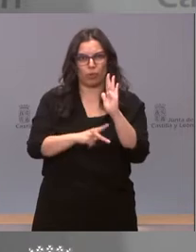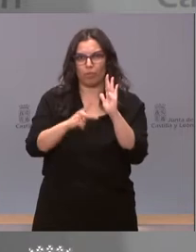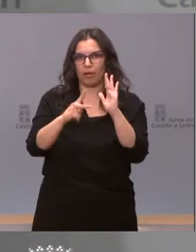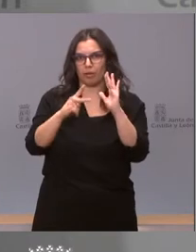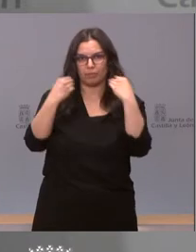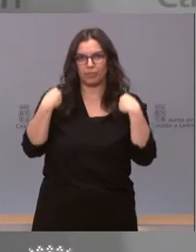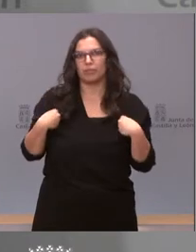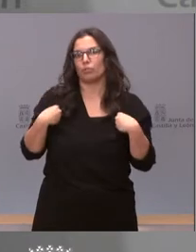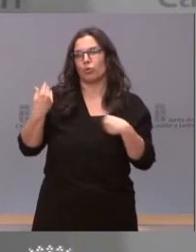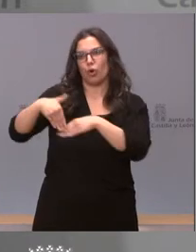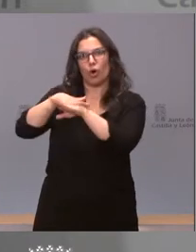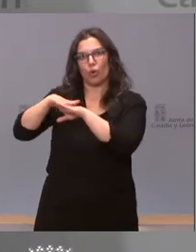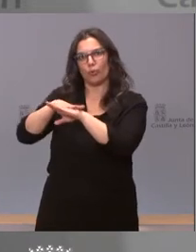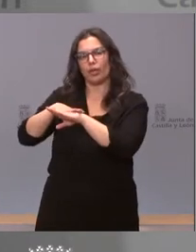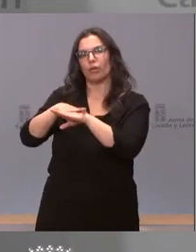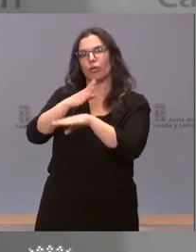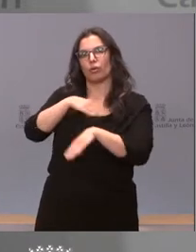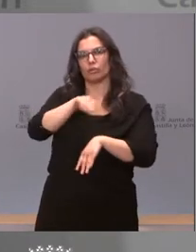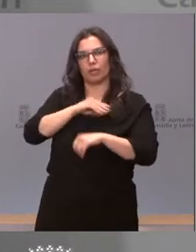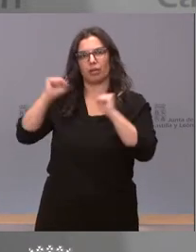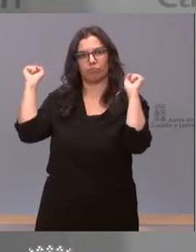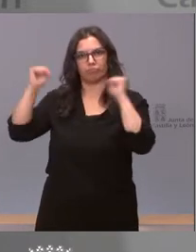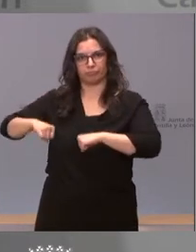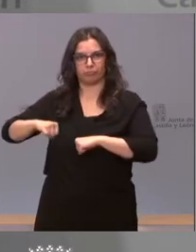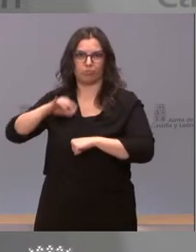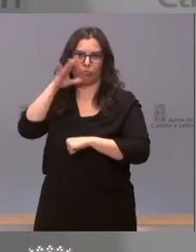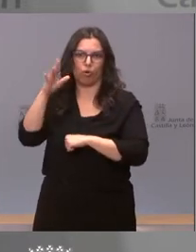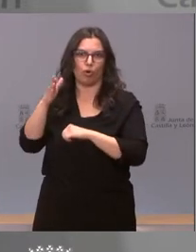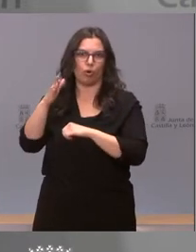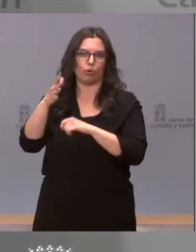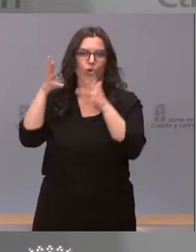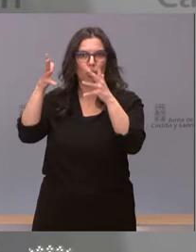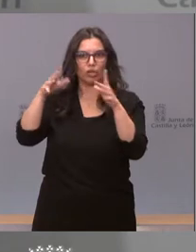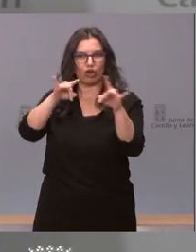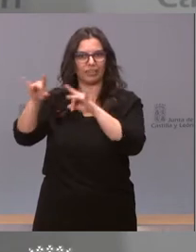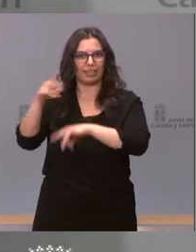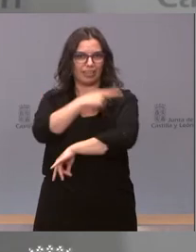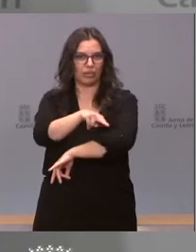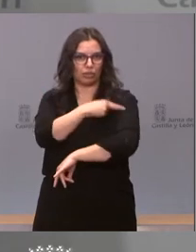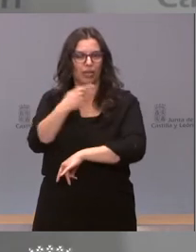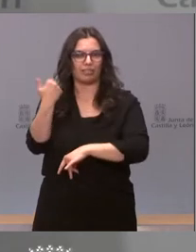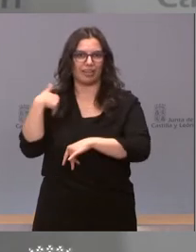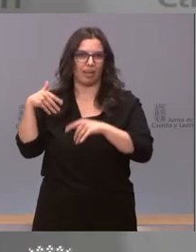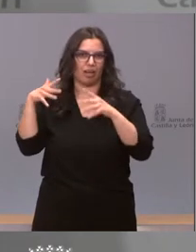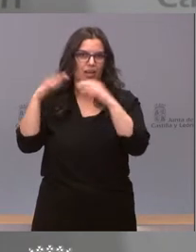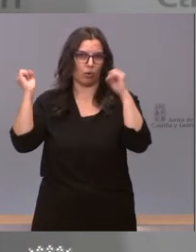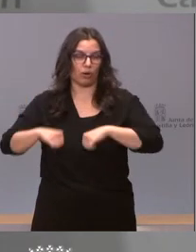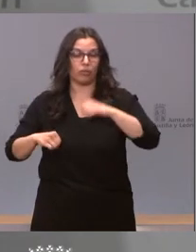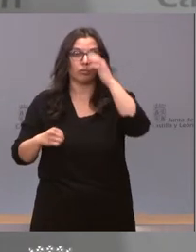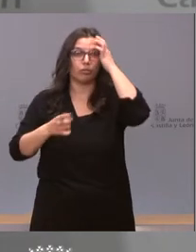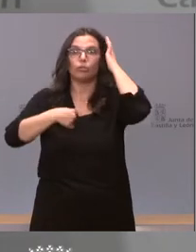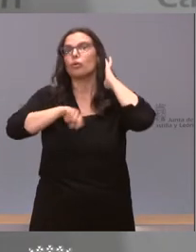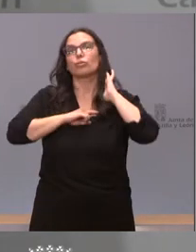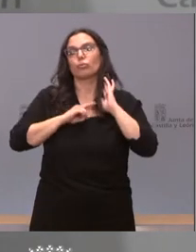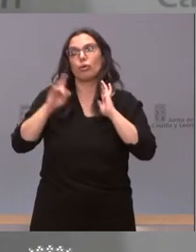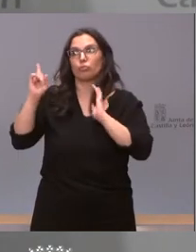por el Gobierno a raíz del acuerdo del Consejo Interterritorial. Nosotros lo que hacemos es simplemente